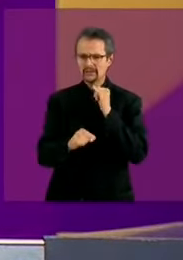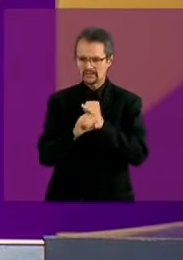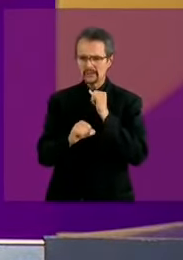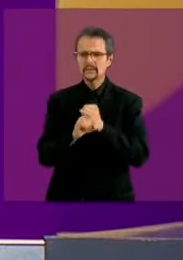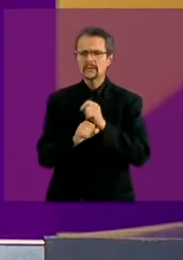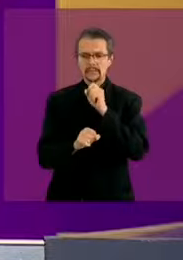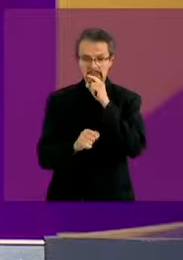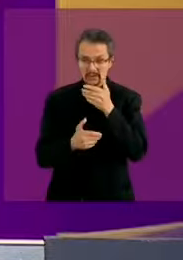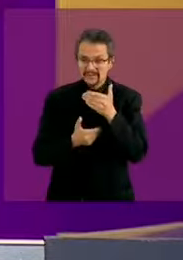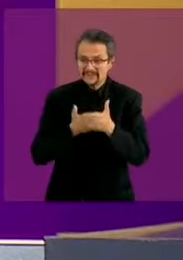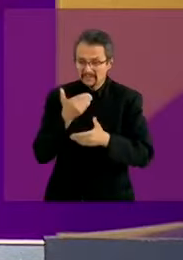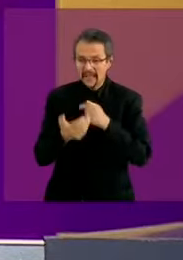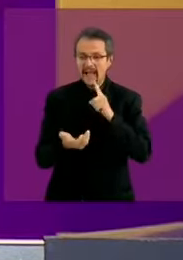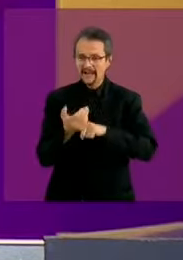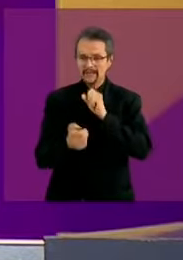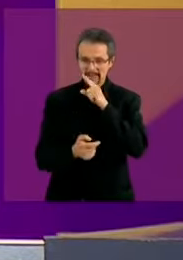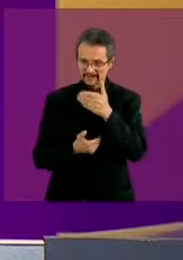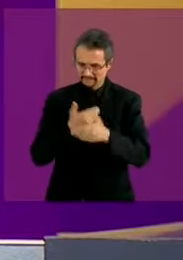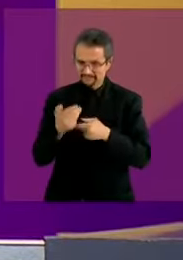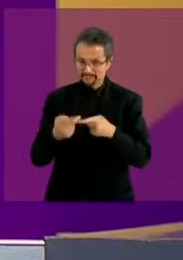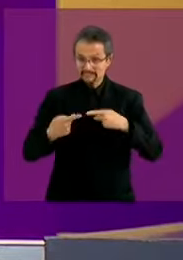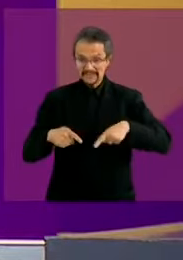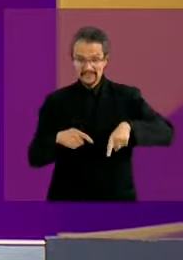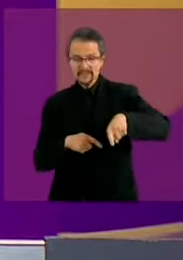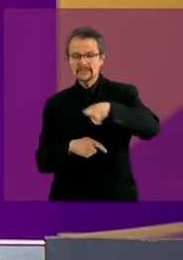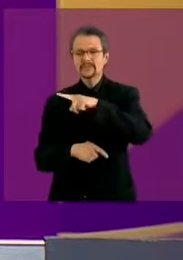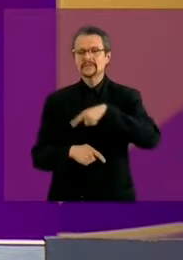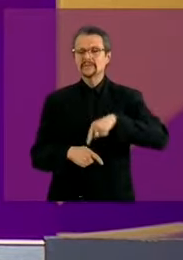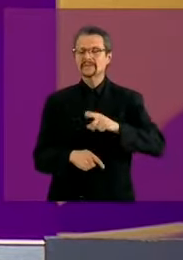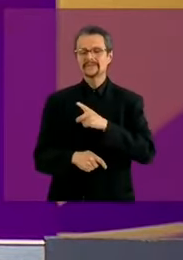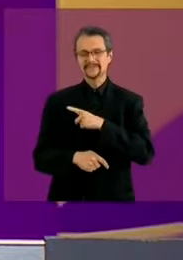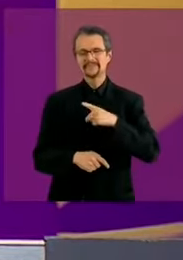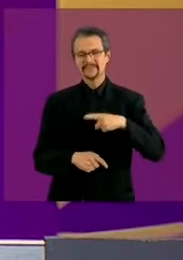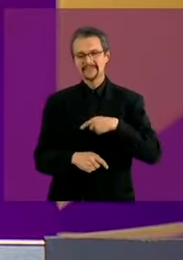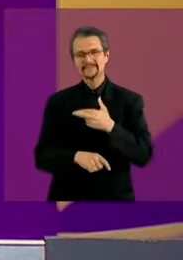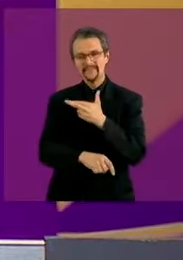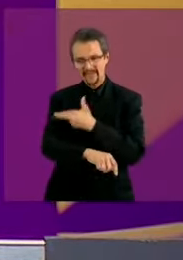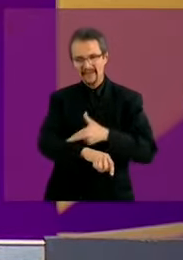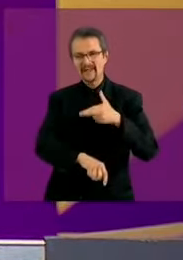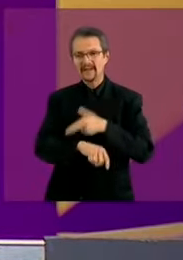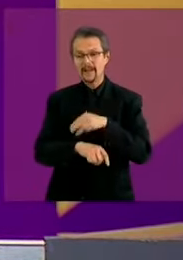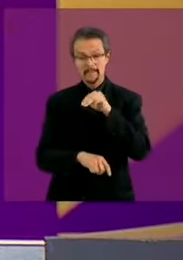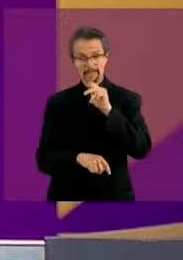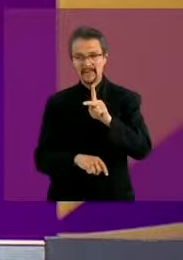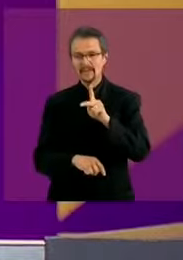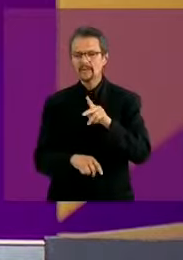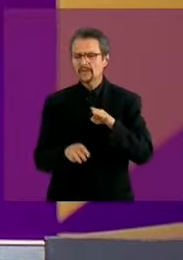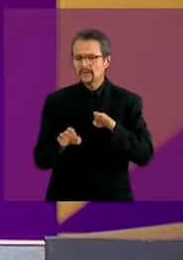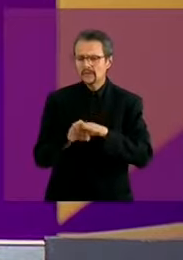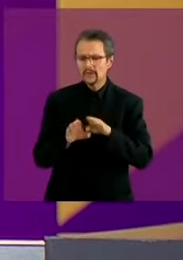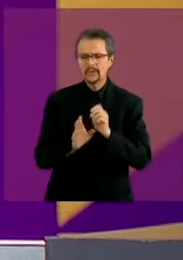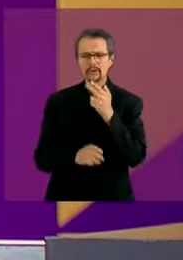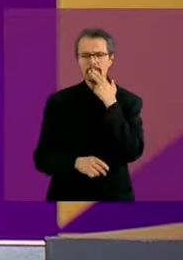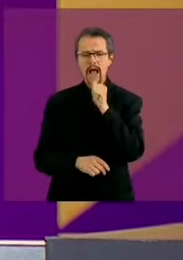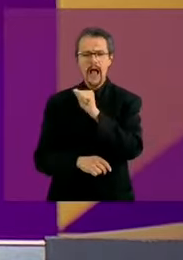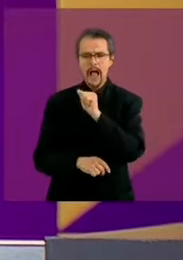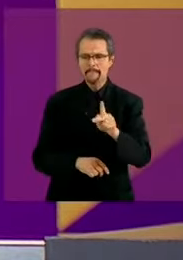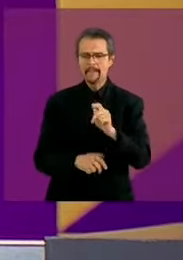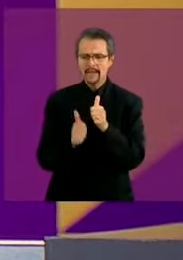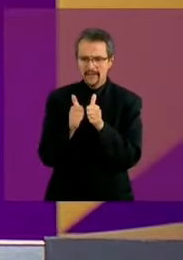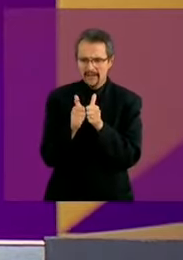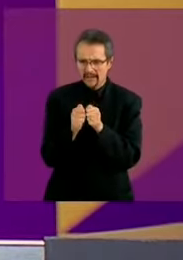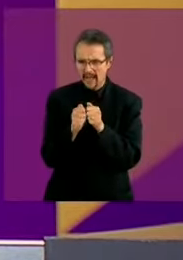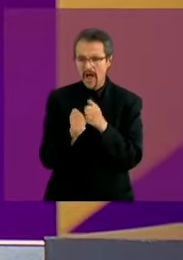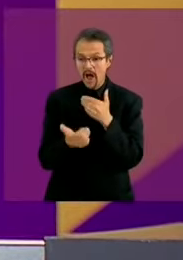accesibilidad que deben de tener las ciudadanas y los ciudadanos a ese tipo de trámites por una aplicación. Es increíble que tengamos un gobierno